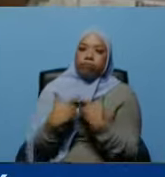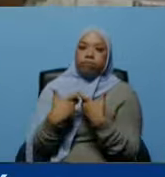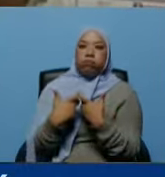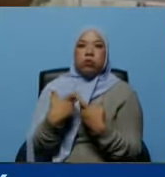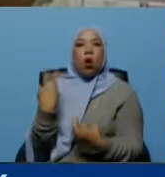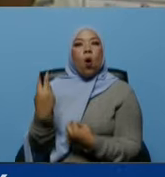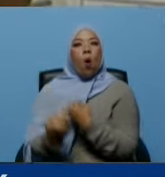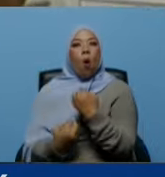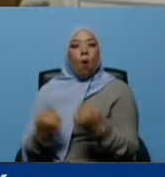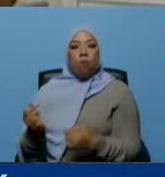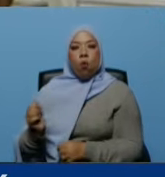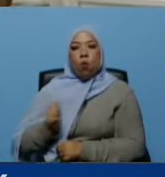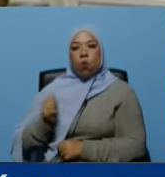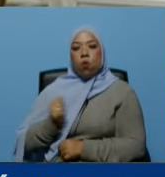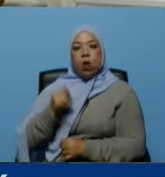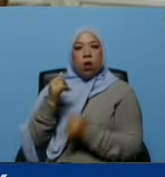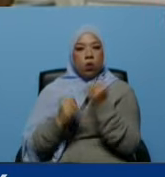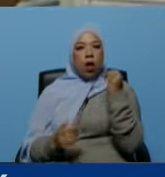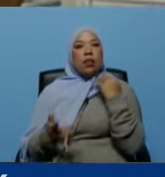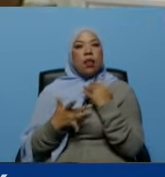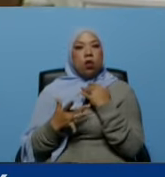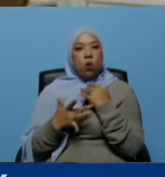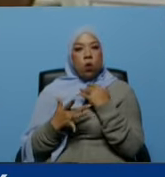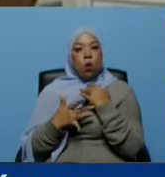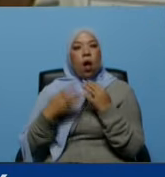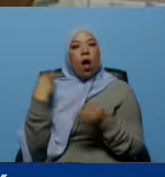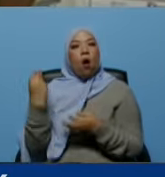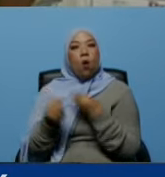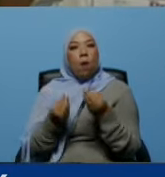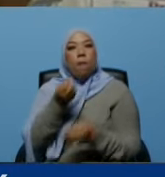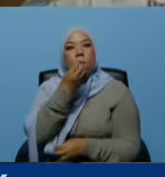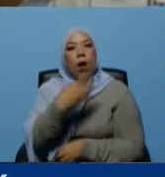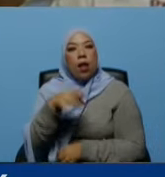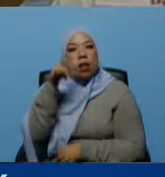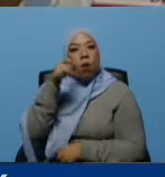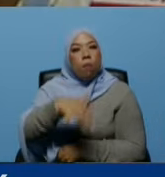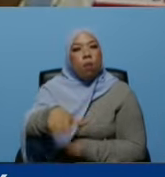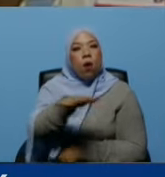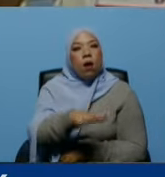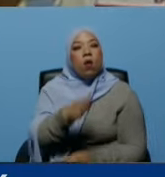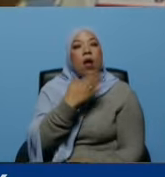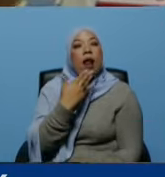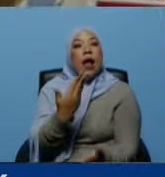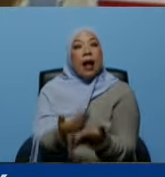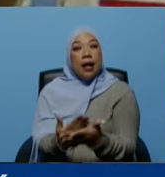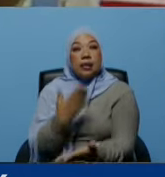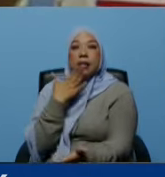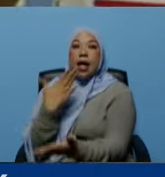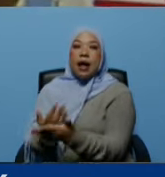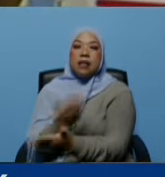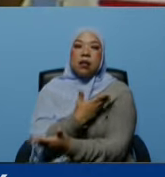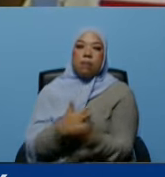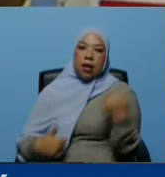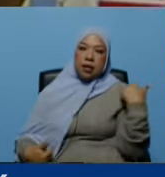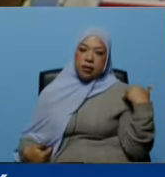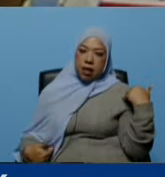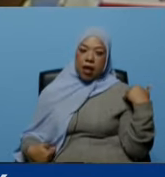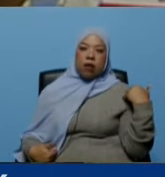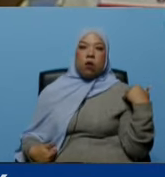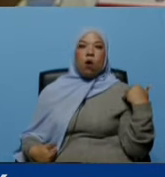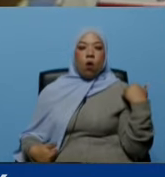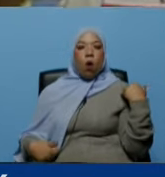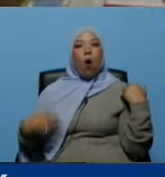como nos garantiza la última tecnología para atender con calidad a nuestro pueblo gracias gracias presidente esto muestra la